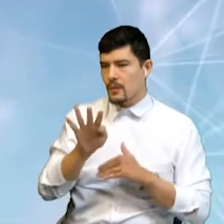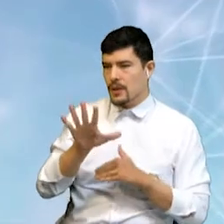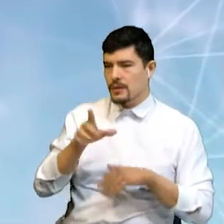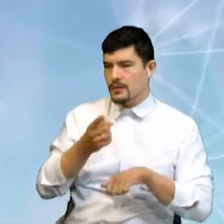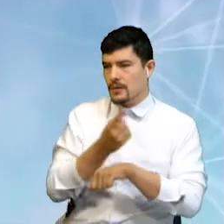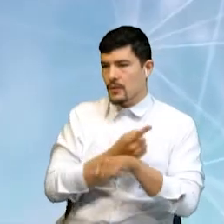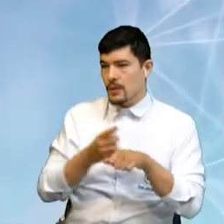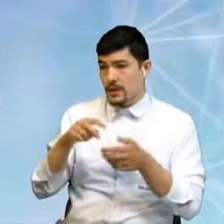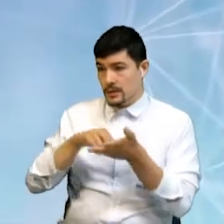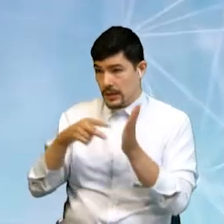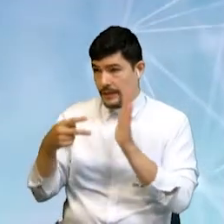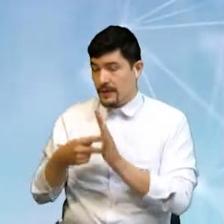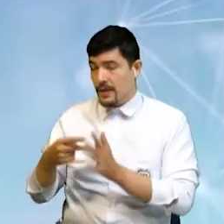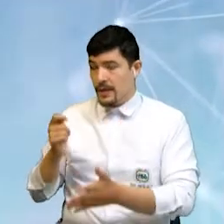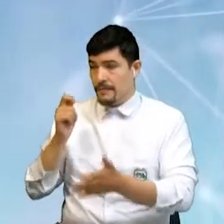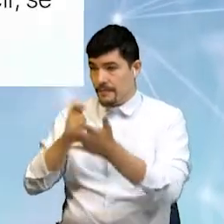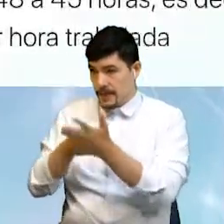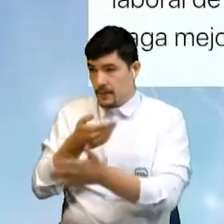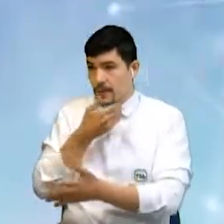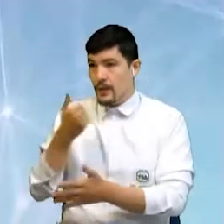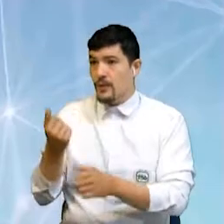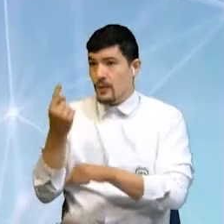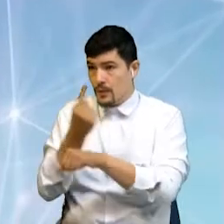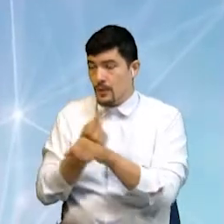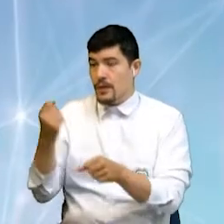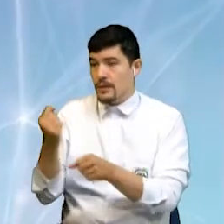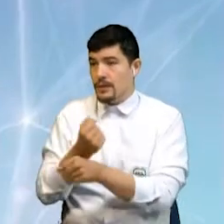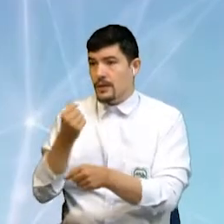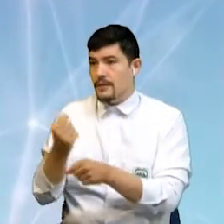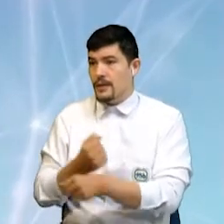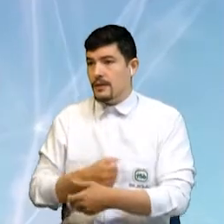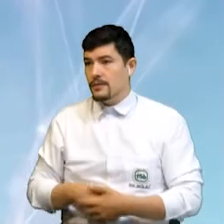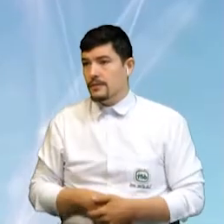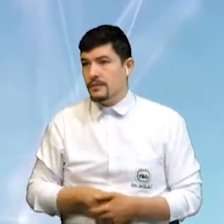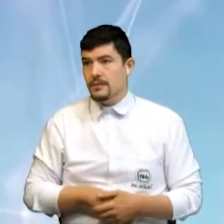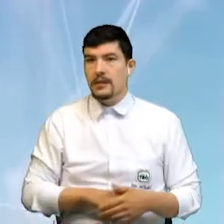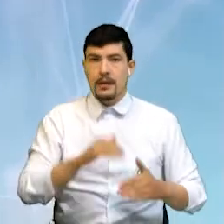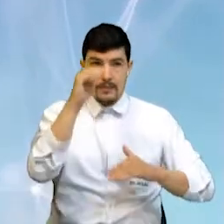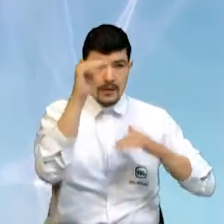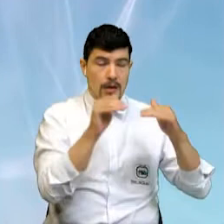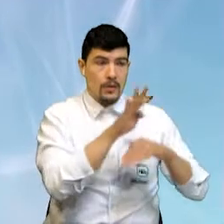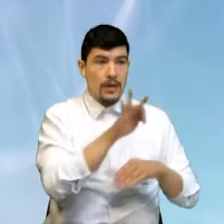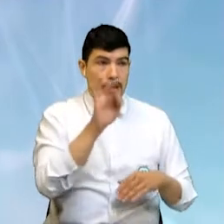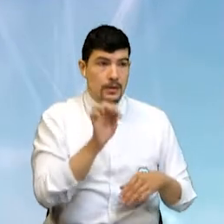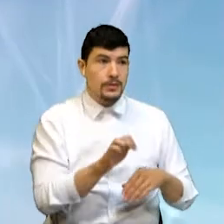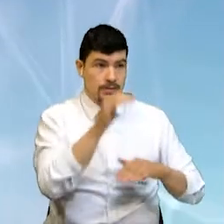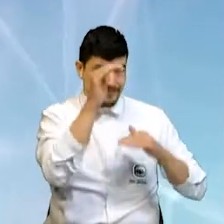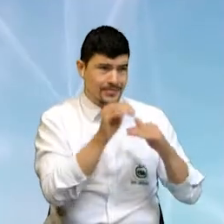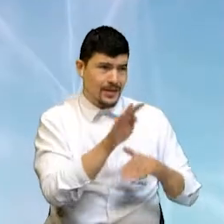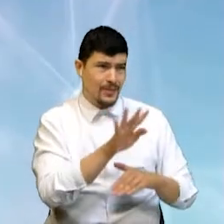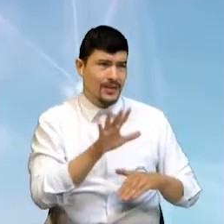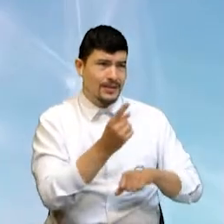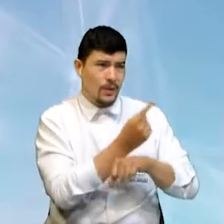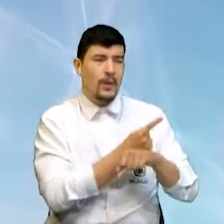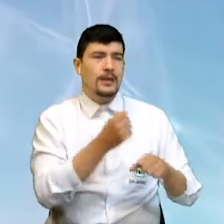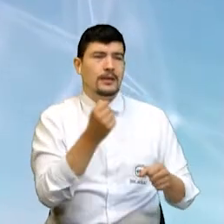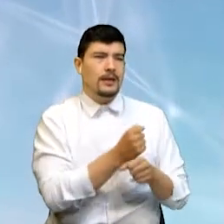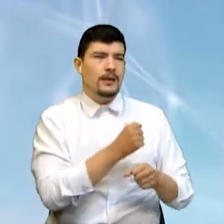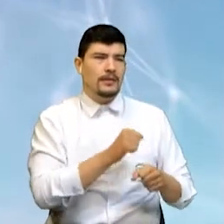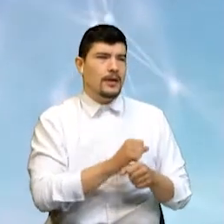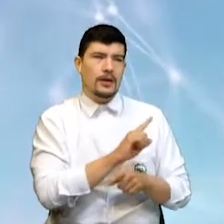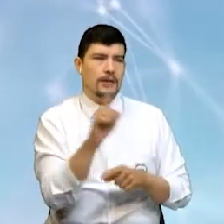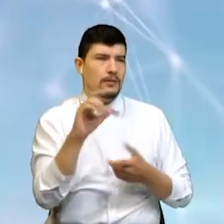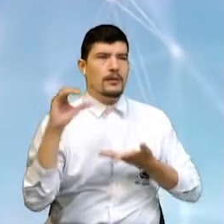horas, es decir, paga mejor hora trabajada. Senadora Rubi Chagüí, bajar de 48 a 45 horas la jornada laboral sin